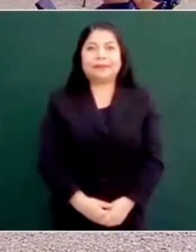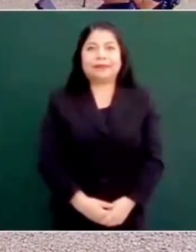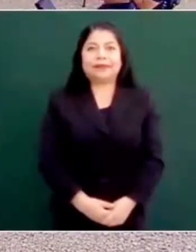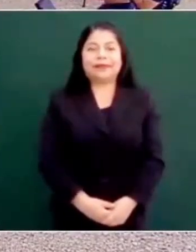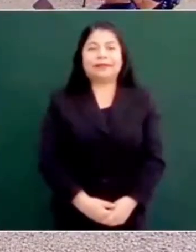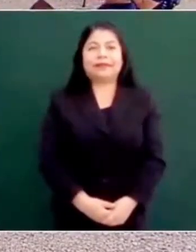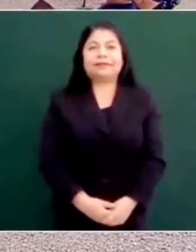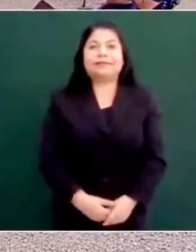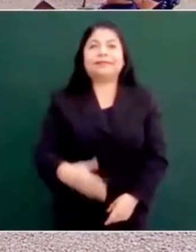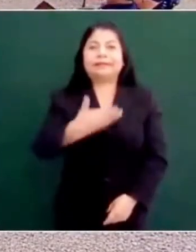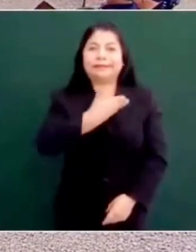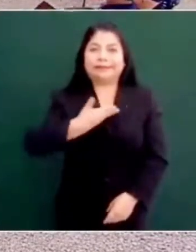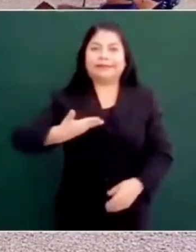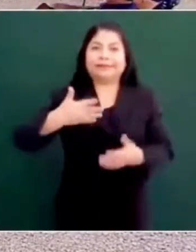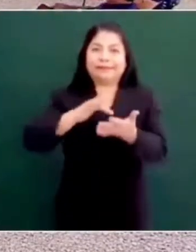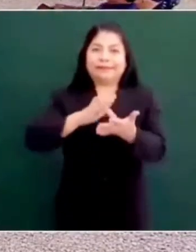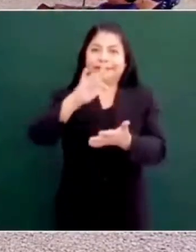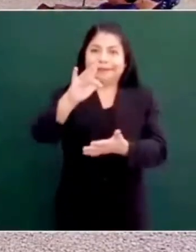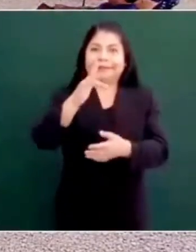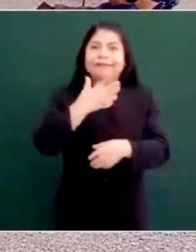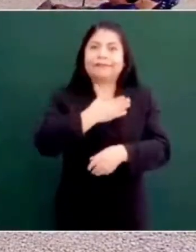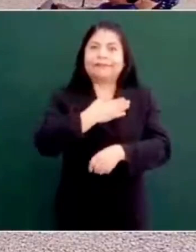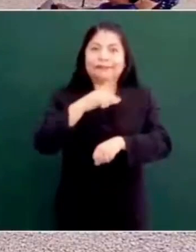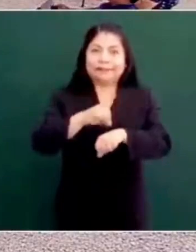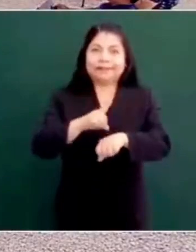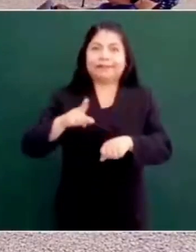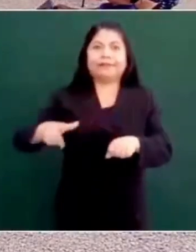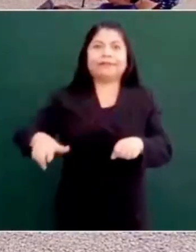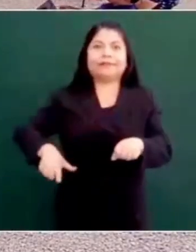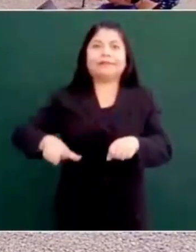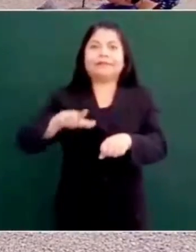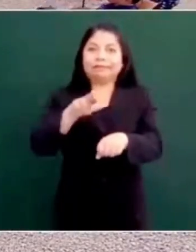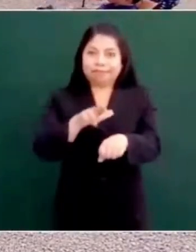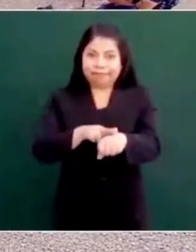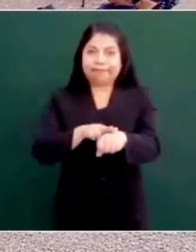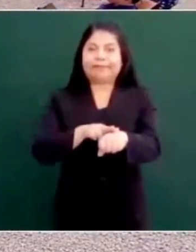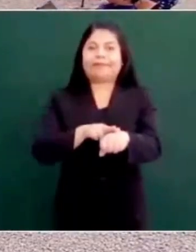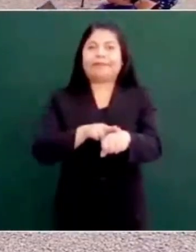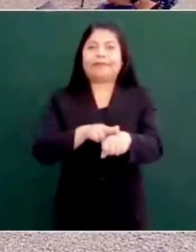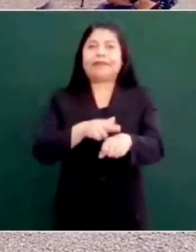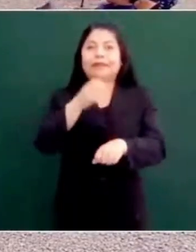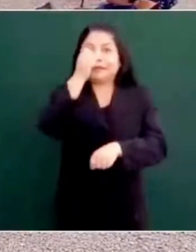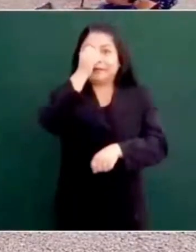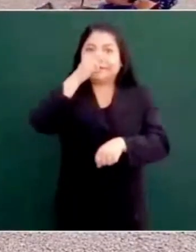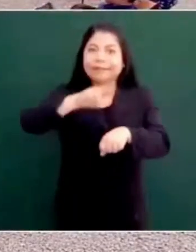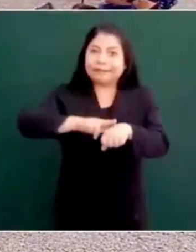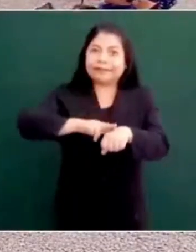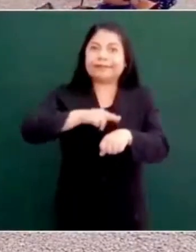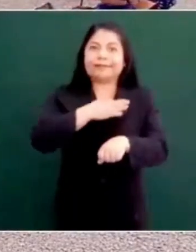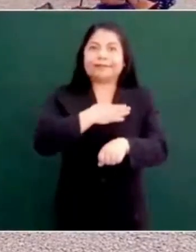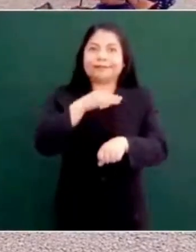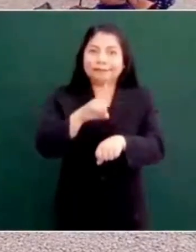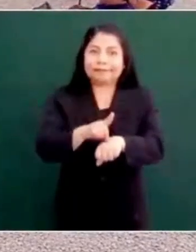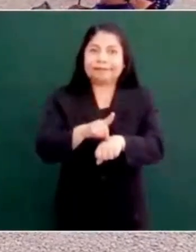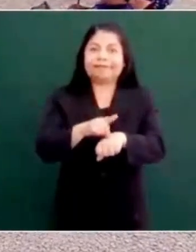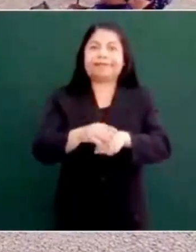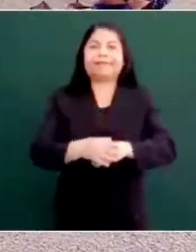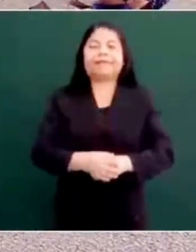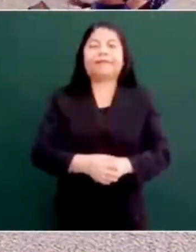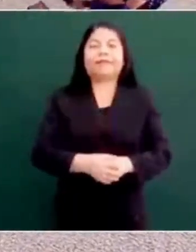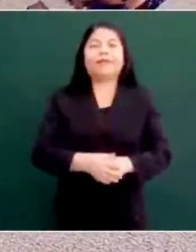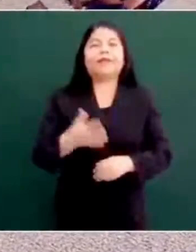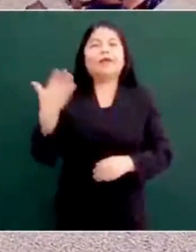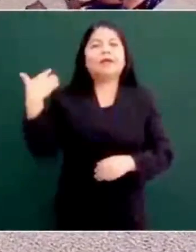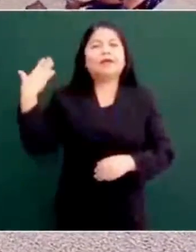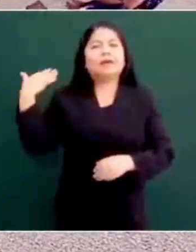Gracias presidente, muy buenos días, muy buenos días gobernadoras, secretarios, directores. Hace tiempo le pregunté, hace unos meses